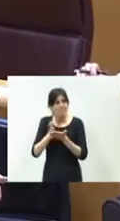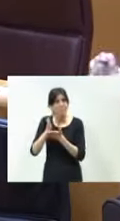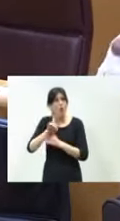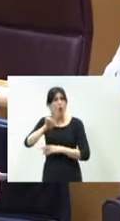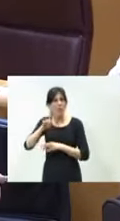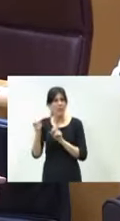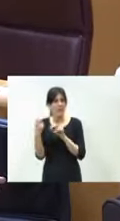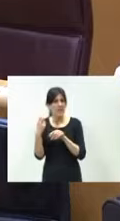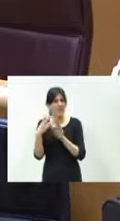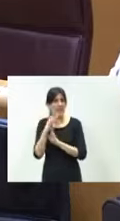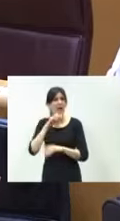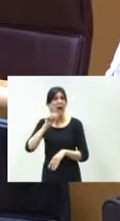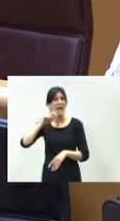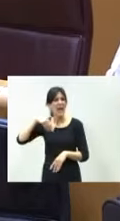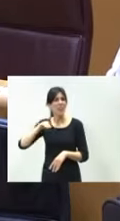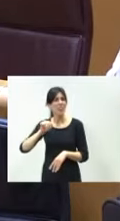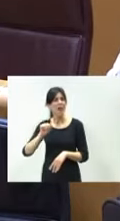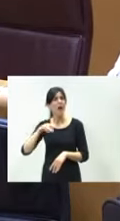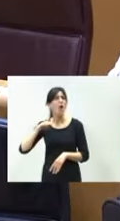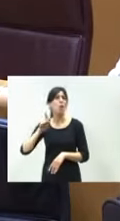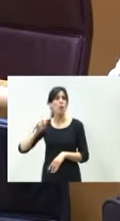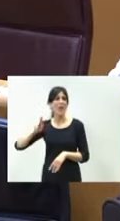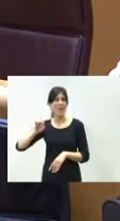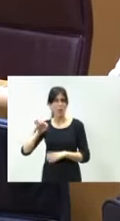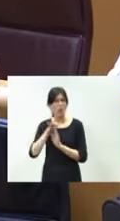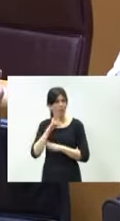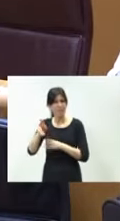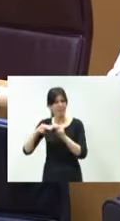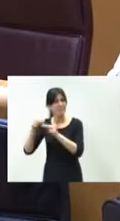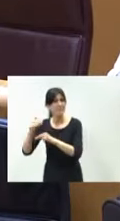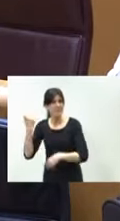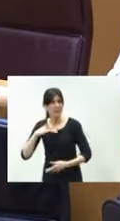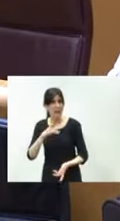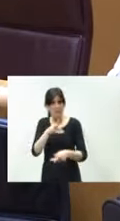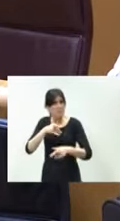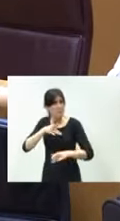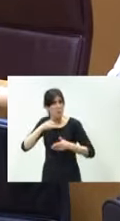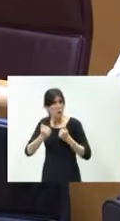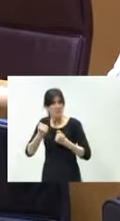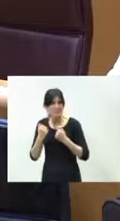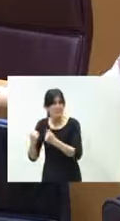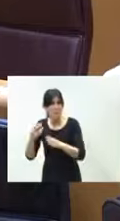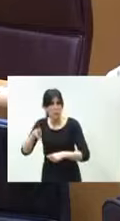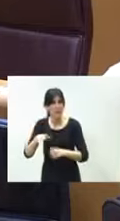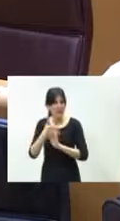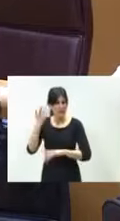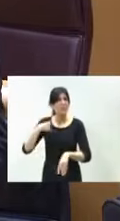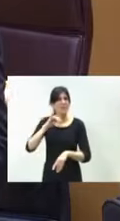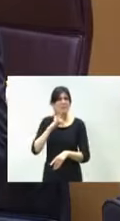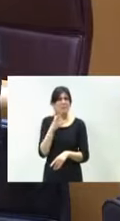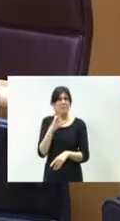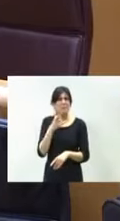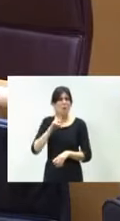en servicio? ¿Está construida? ¿No se ha pasado usted por allí? ¿No se ha enterado usted que hace unos días hemos licitado la mayor obra de carreteras, la más